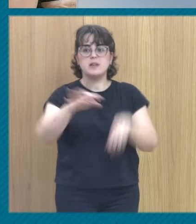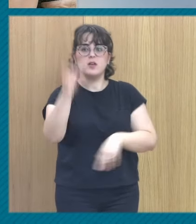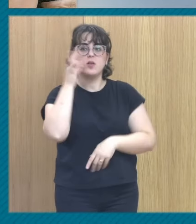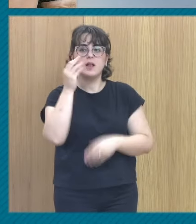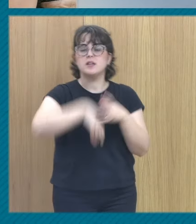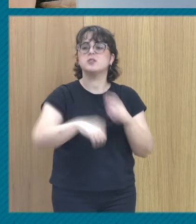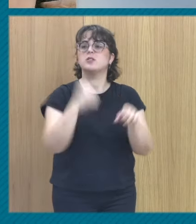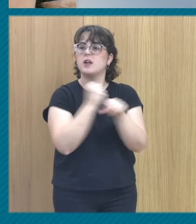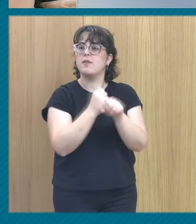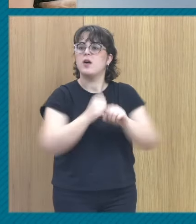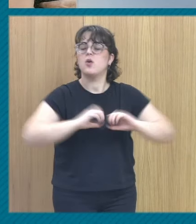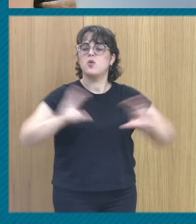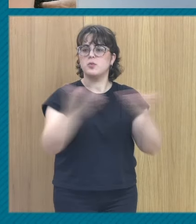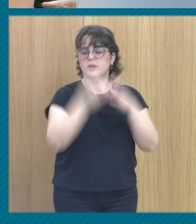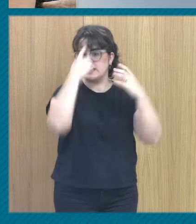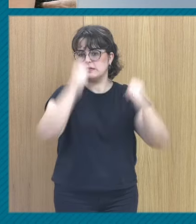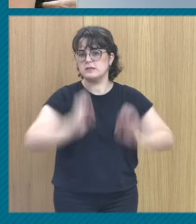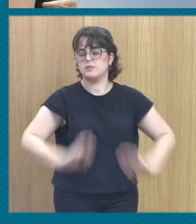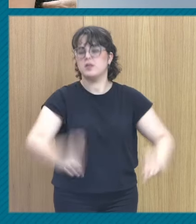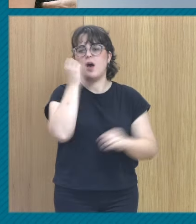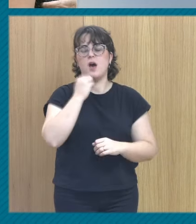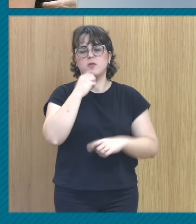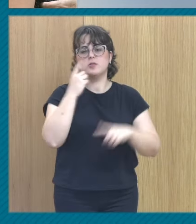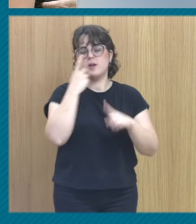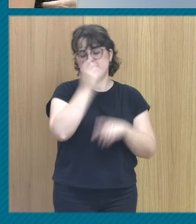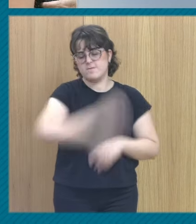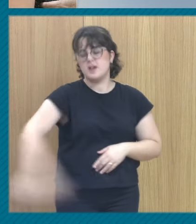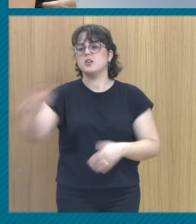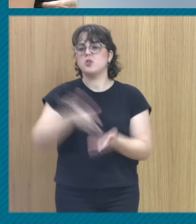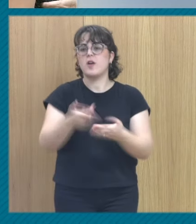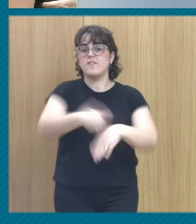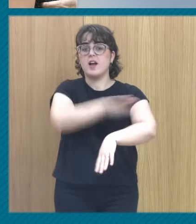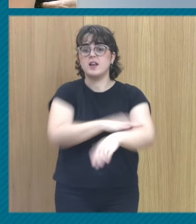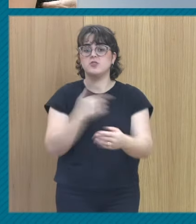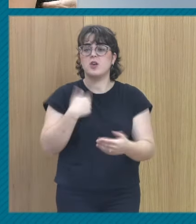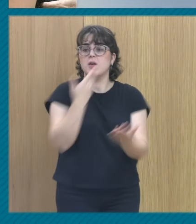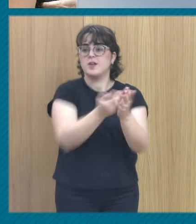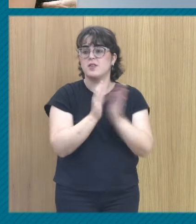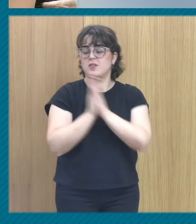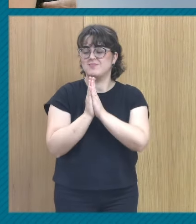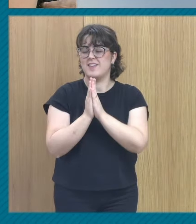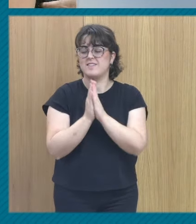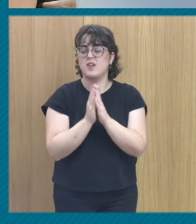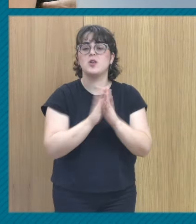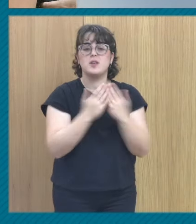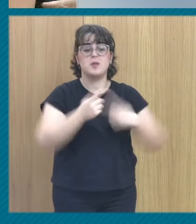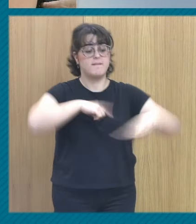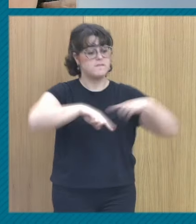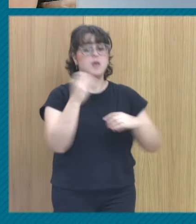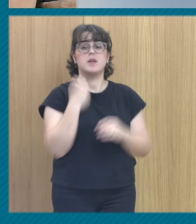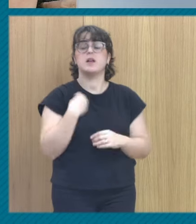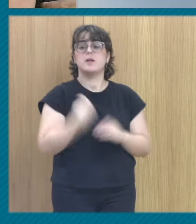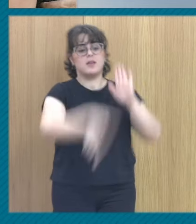trabajan en la unidad especializada en abuso sexual infantil que hay en Baleares que les pedí, yo coordiné con ellas el libro, pero les pedí que pusieran,